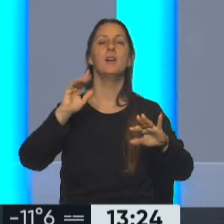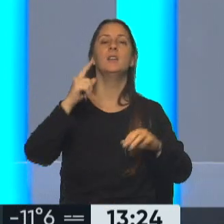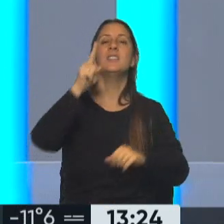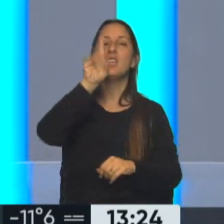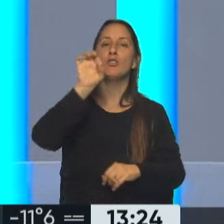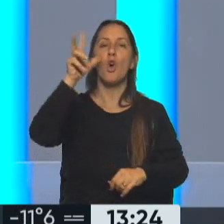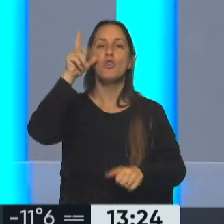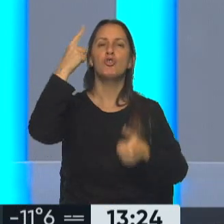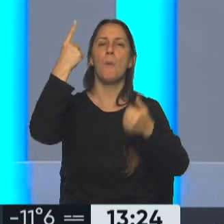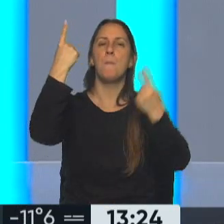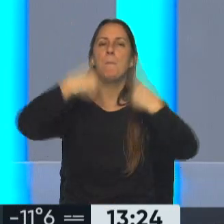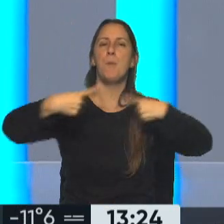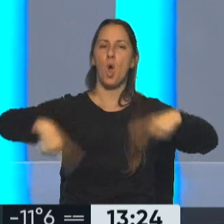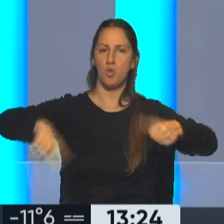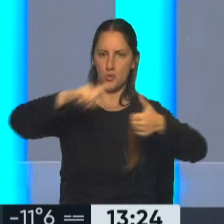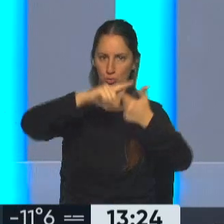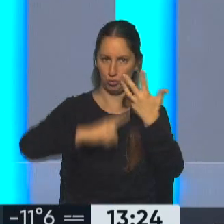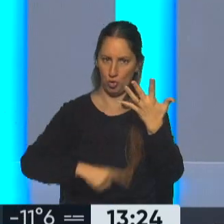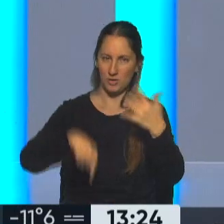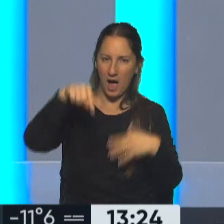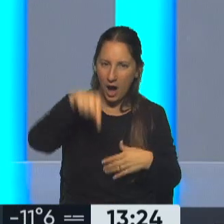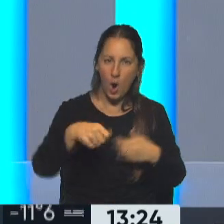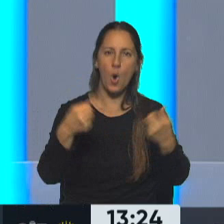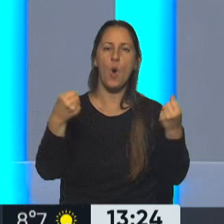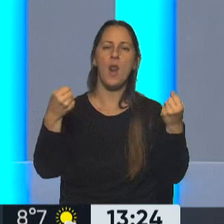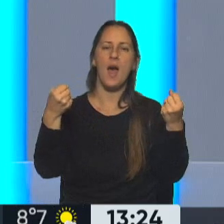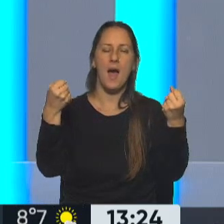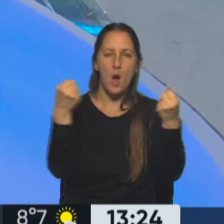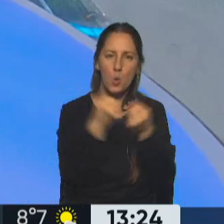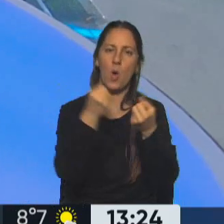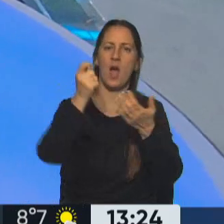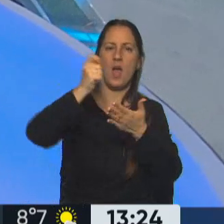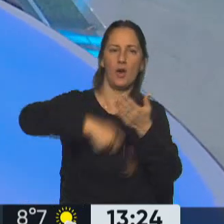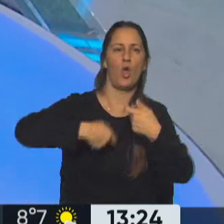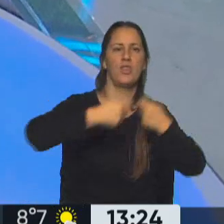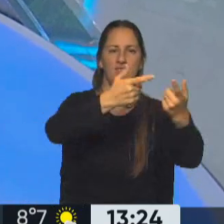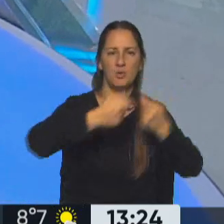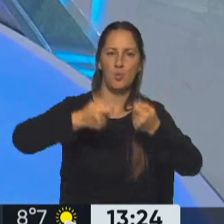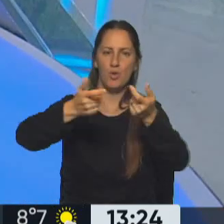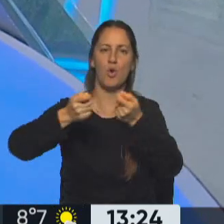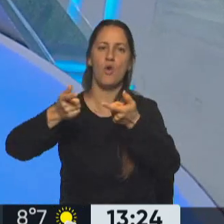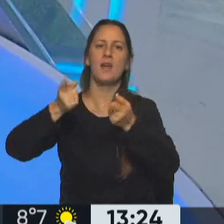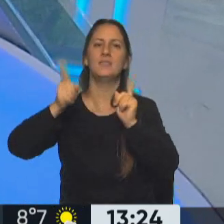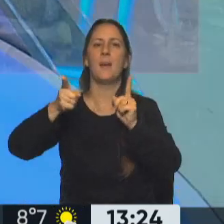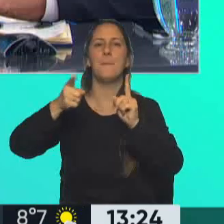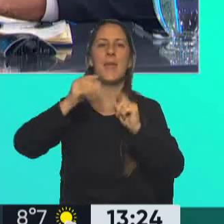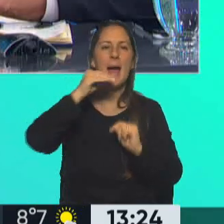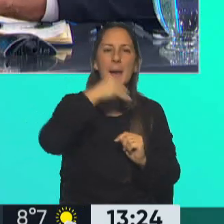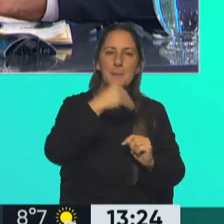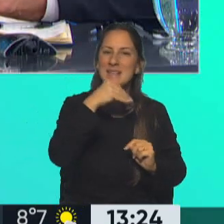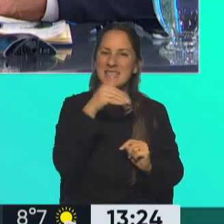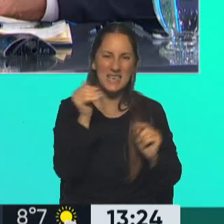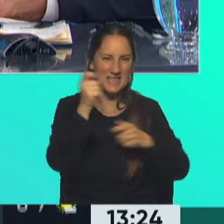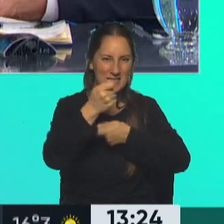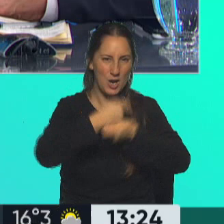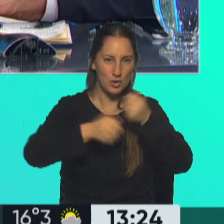productos que se está haciendo el acuerdo con las cámaras mayoristas, distribuidores y además federaciones de almaceneros para hacer